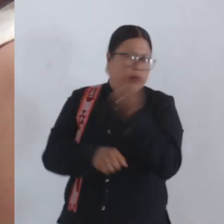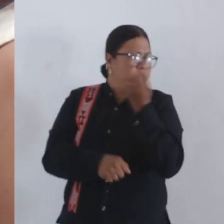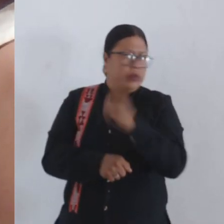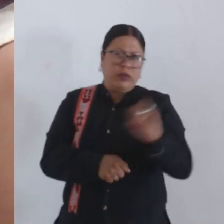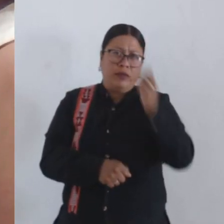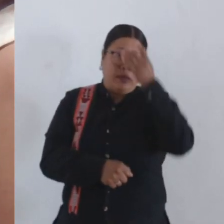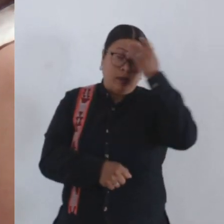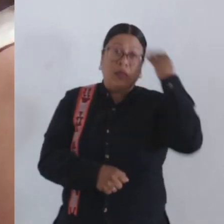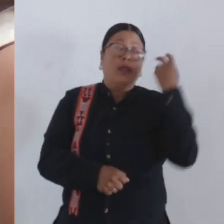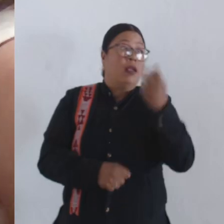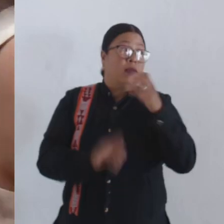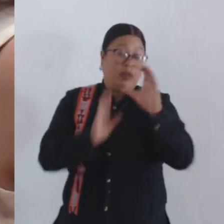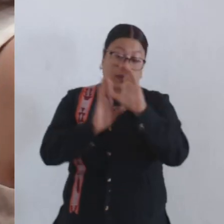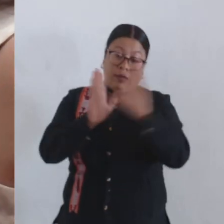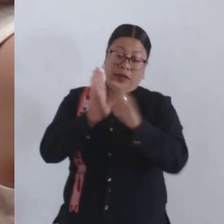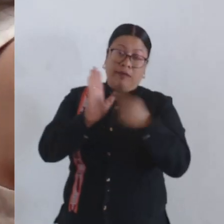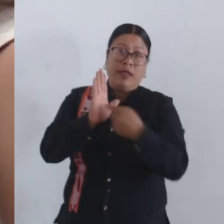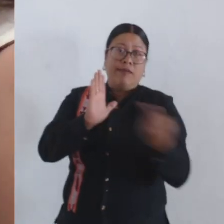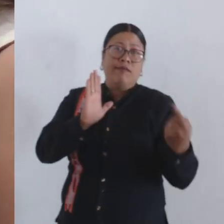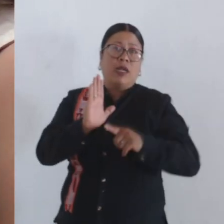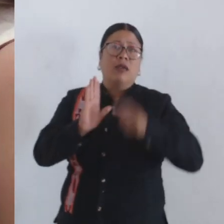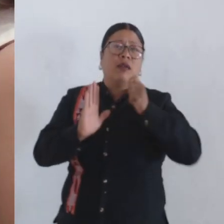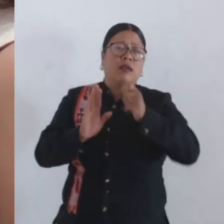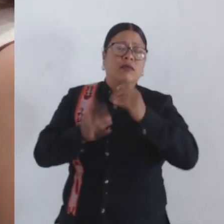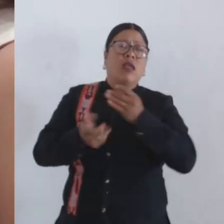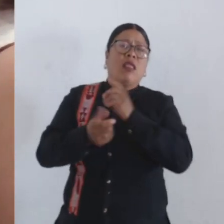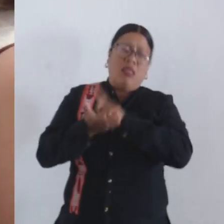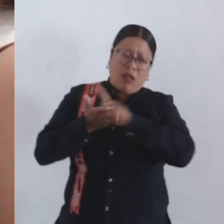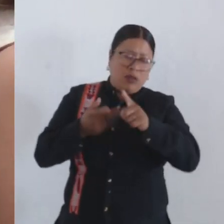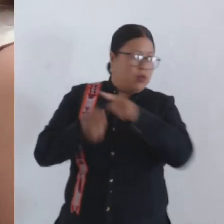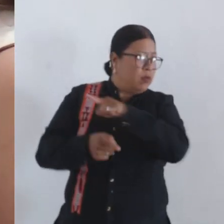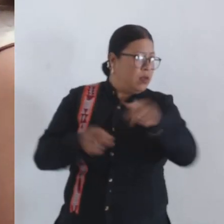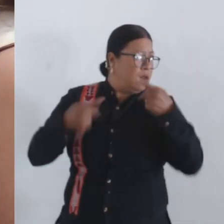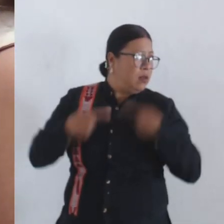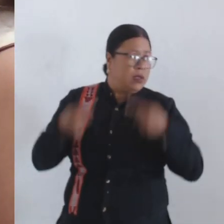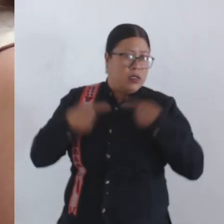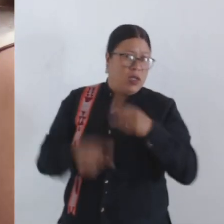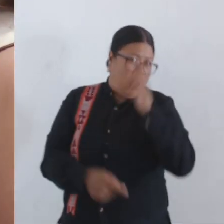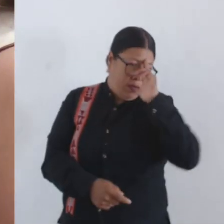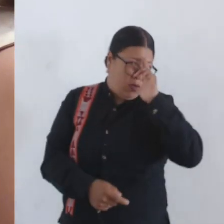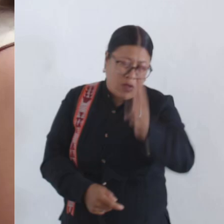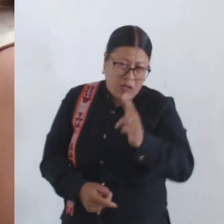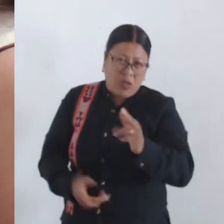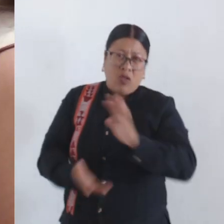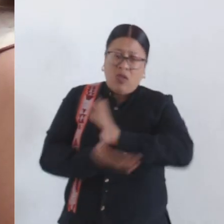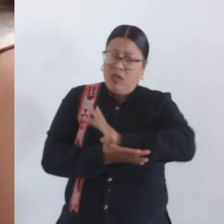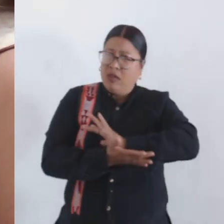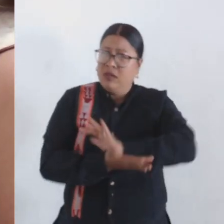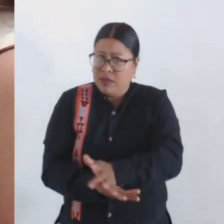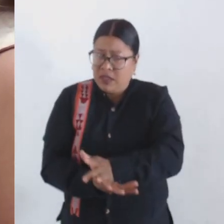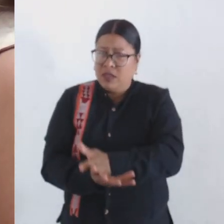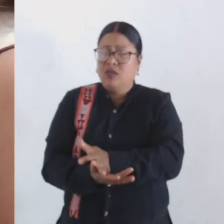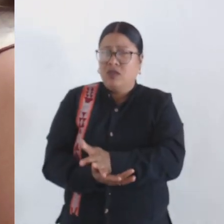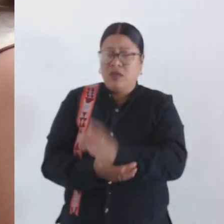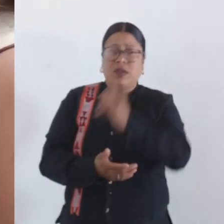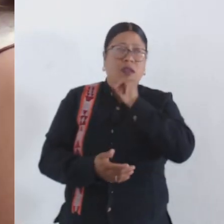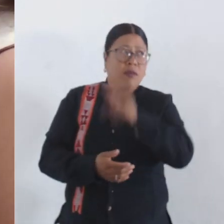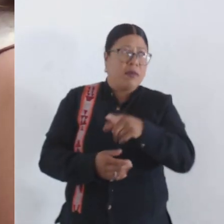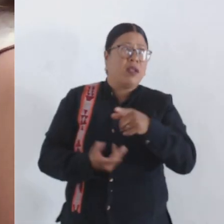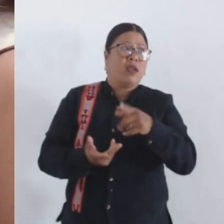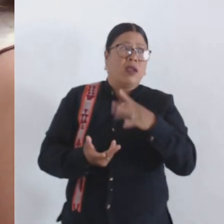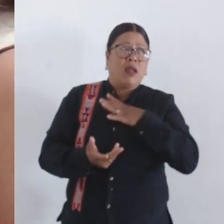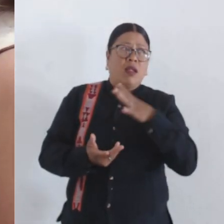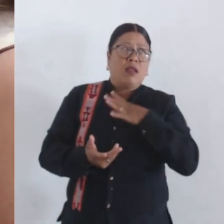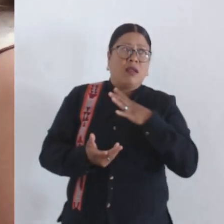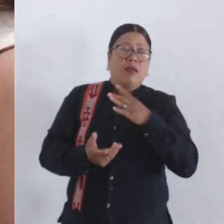pues nuestra Constitución salvaguarda los derechos de todas las personas, prohibiendo cualquier discriminación, incluida aquella